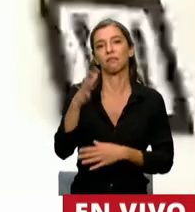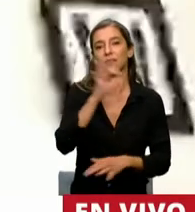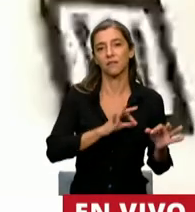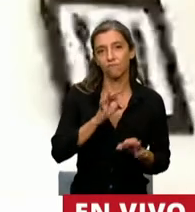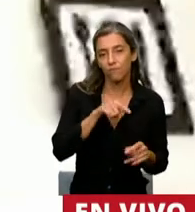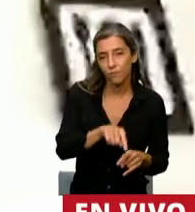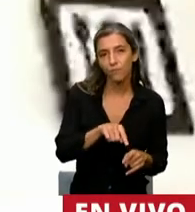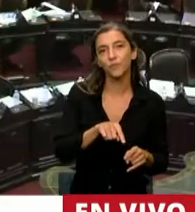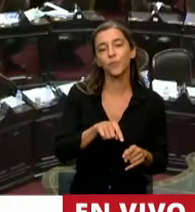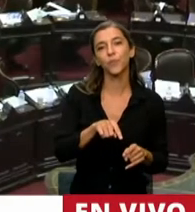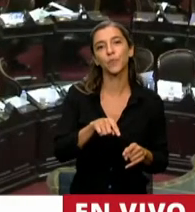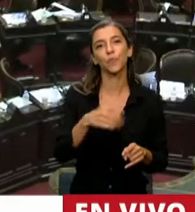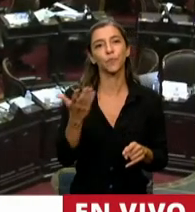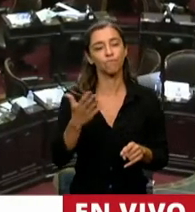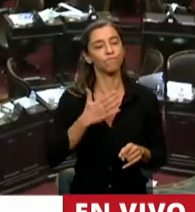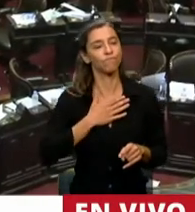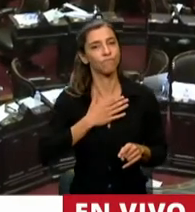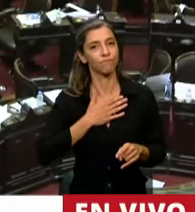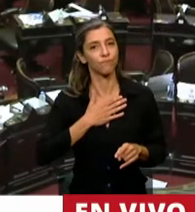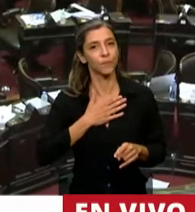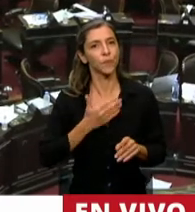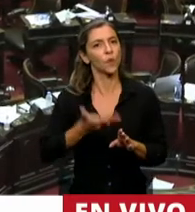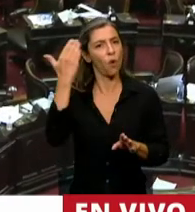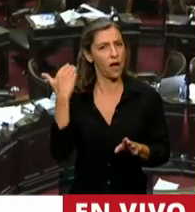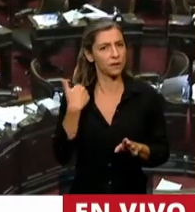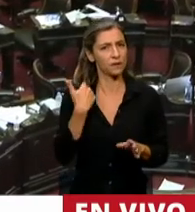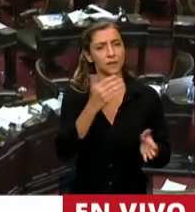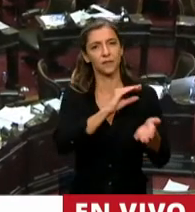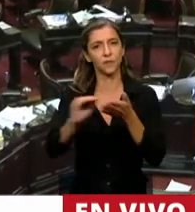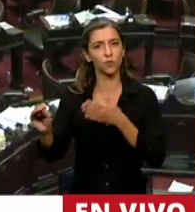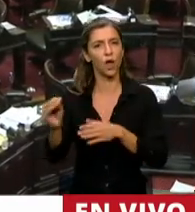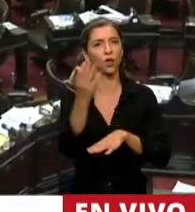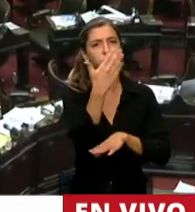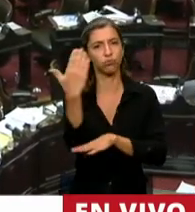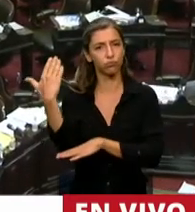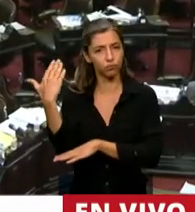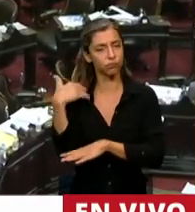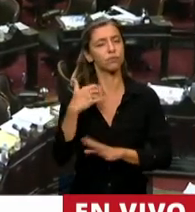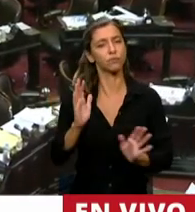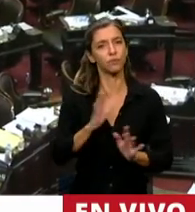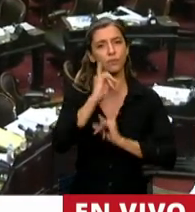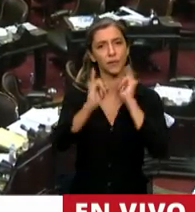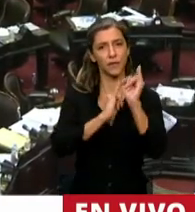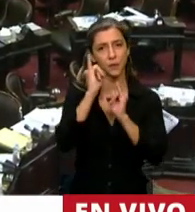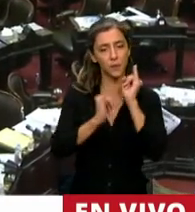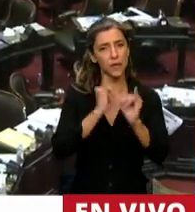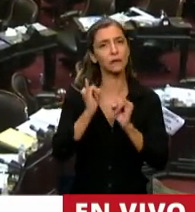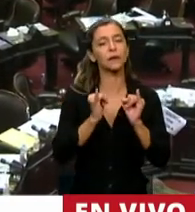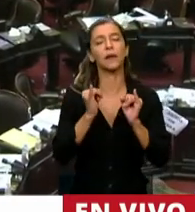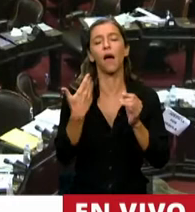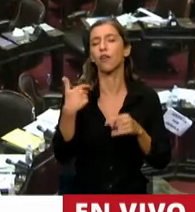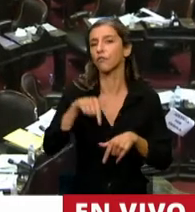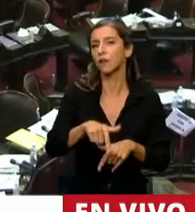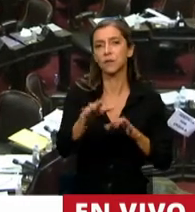que básicamente, como ya han dicho los adoradores y oradoras que me antecedieron en la palabra, tiene para mí un